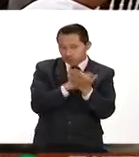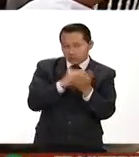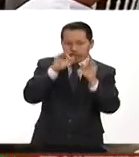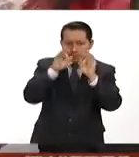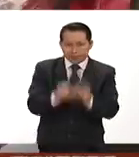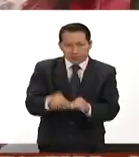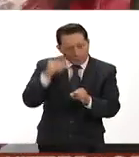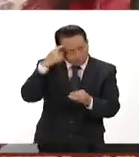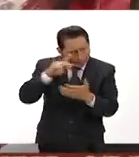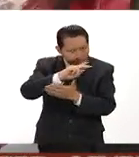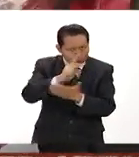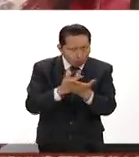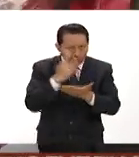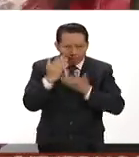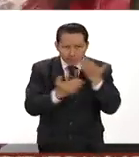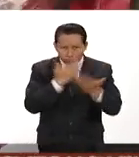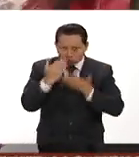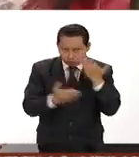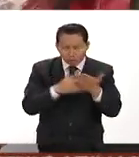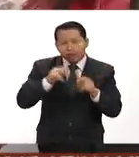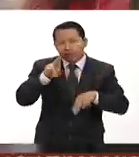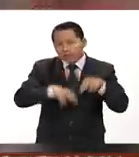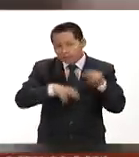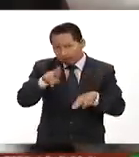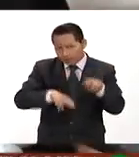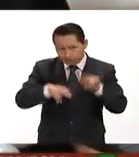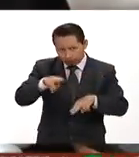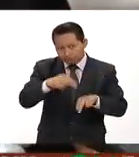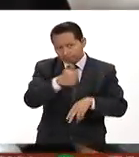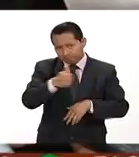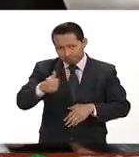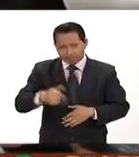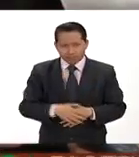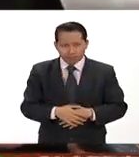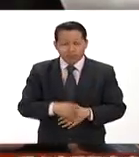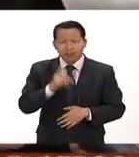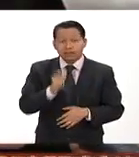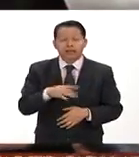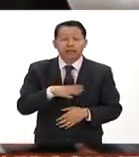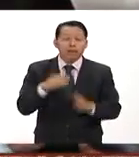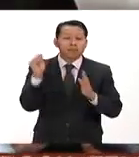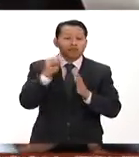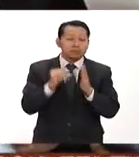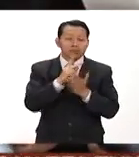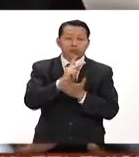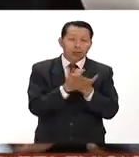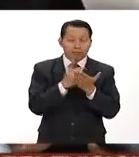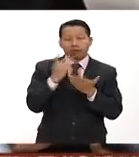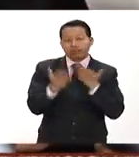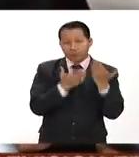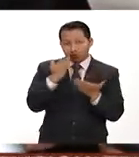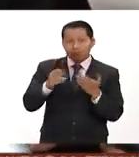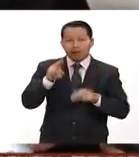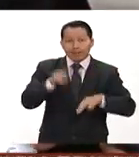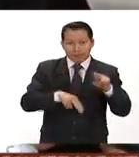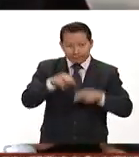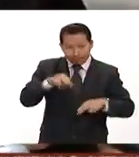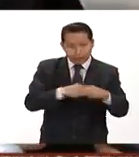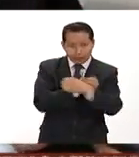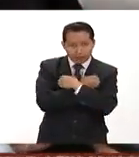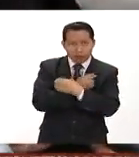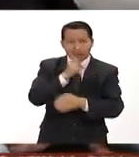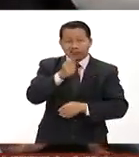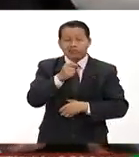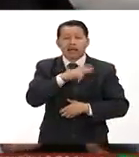planes y programas de estudio por niveles educativos La etapa de elaboración de plan y programas de estudio por niveles educativos la